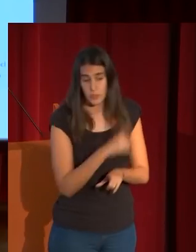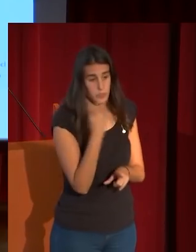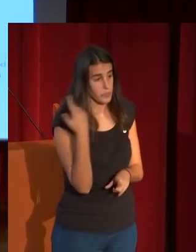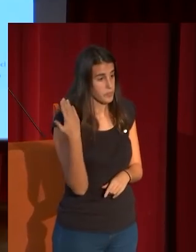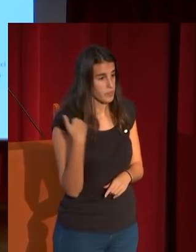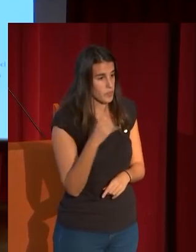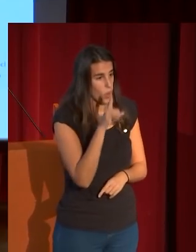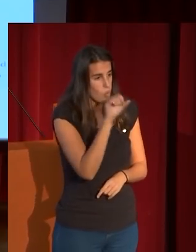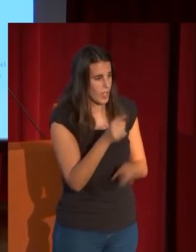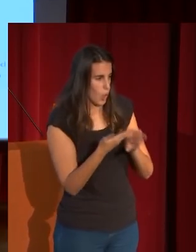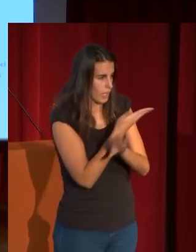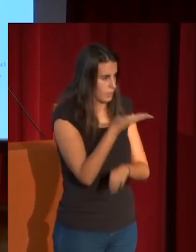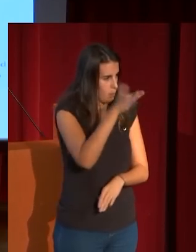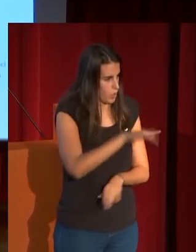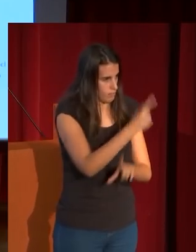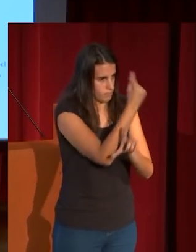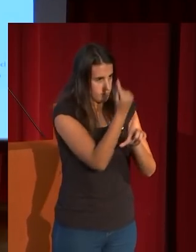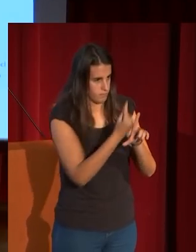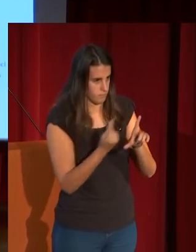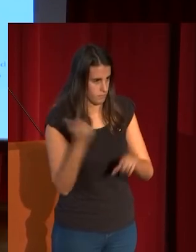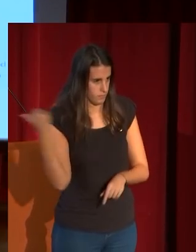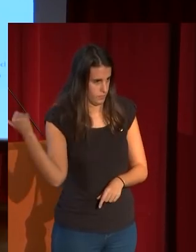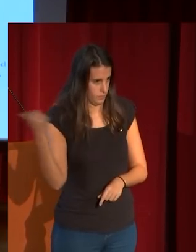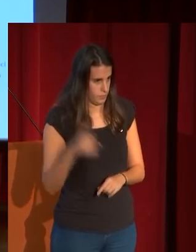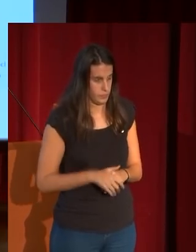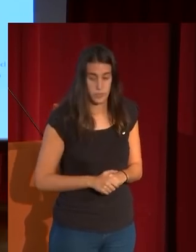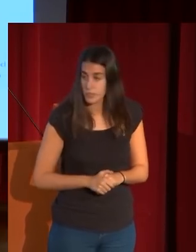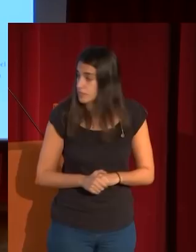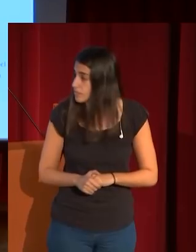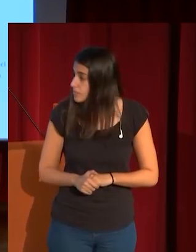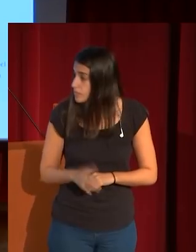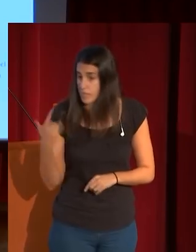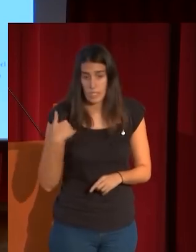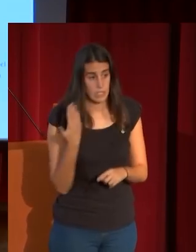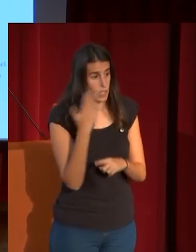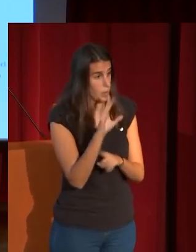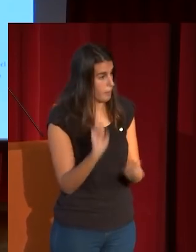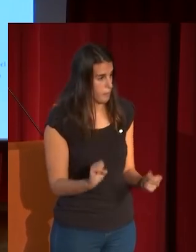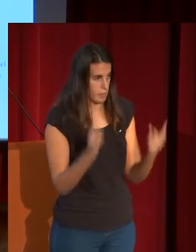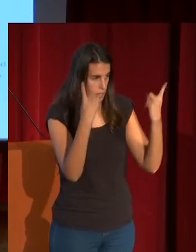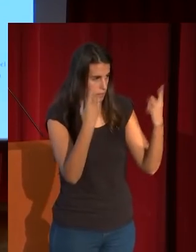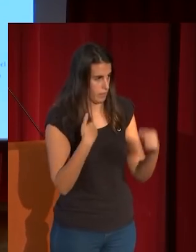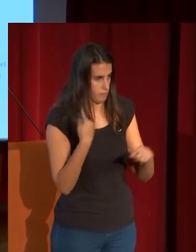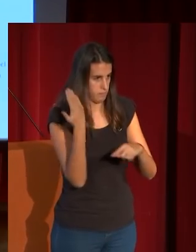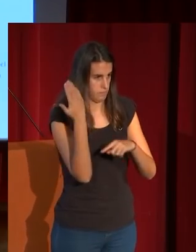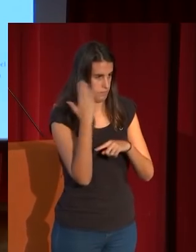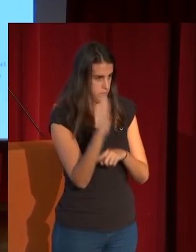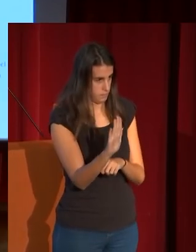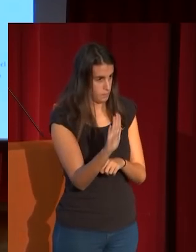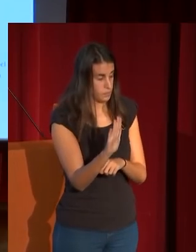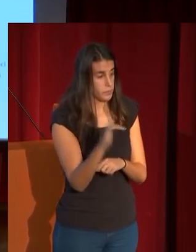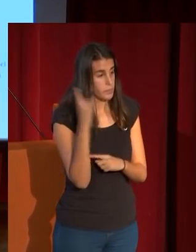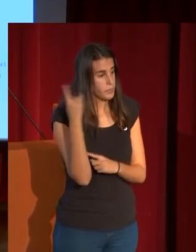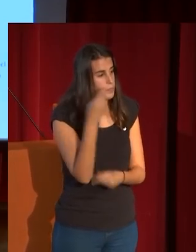es capaz de dar esa sensación de volumen esta obra que no había salido tampoco del British Museum y en donde